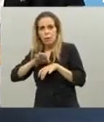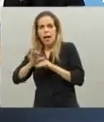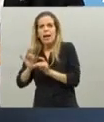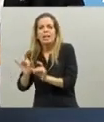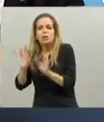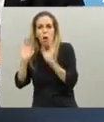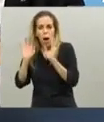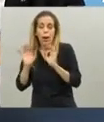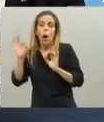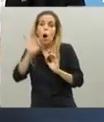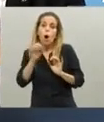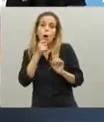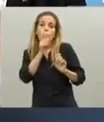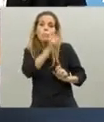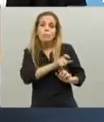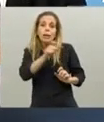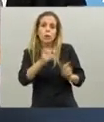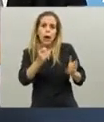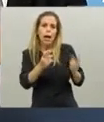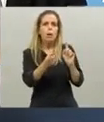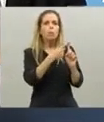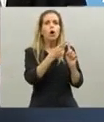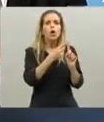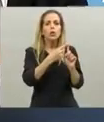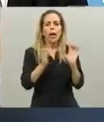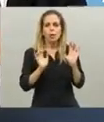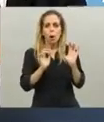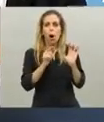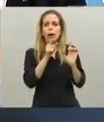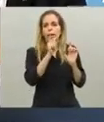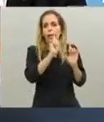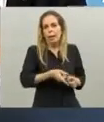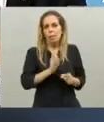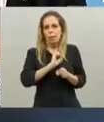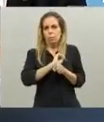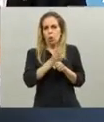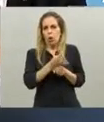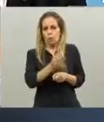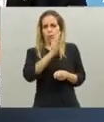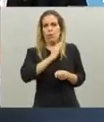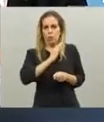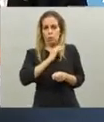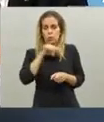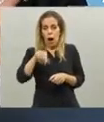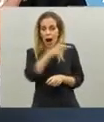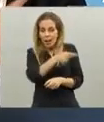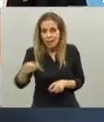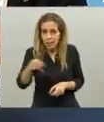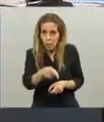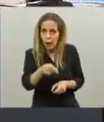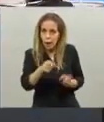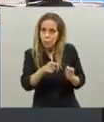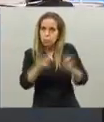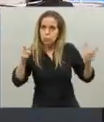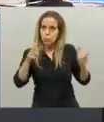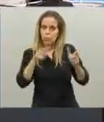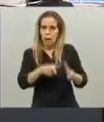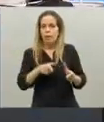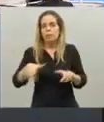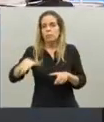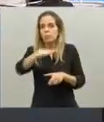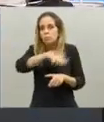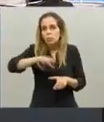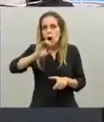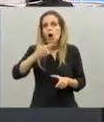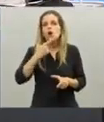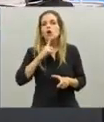contactos muy estrechos de aquellos que están diagnosticados. Eso, a partir de esta semana mismo, vamos a sumar lo que va a ser el mayor centro de aislamiento de la ciudad, que